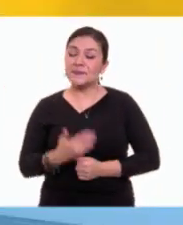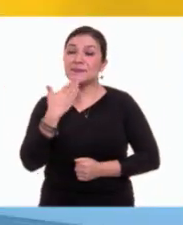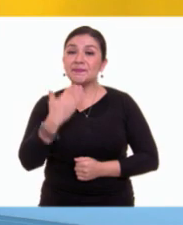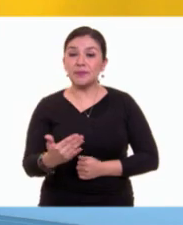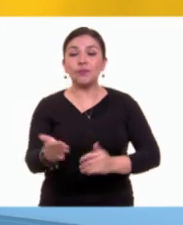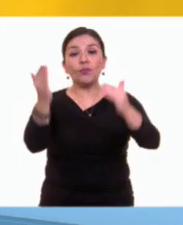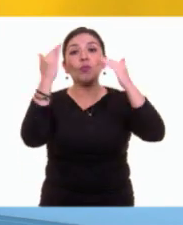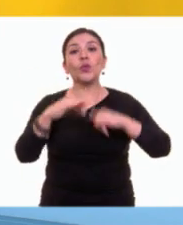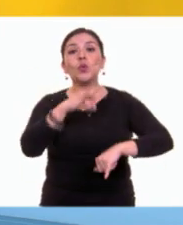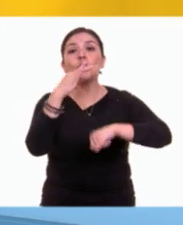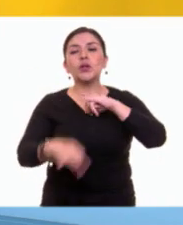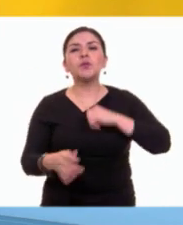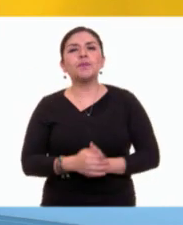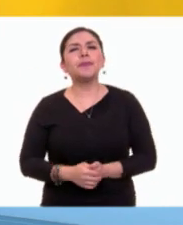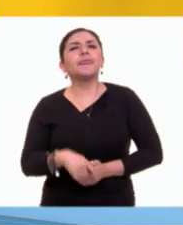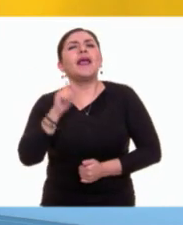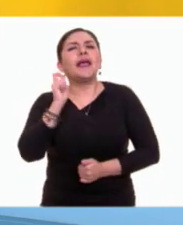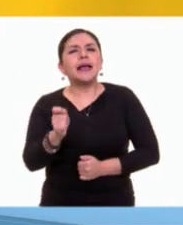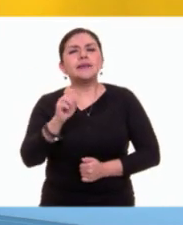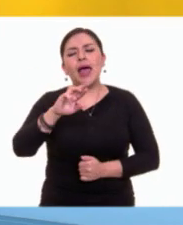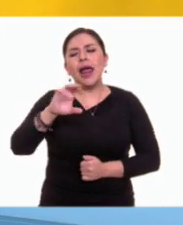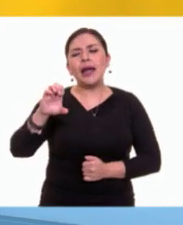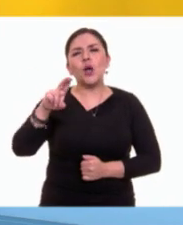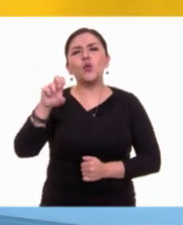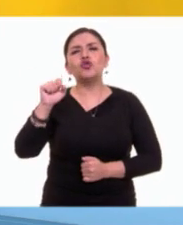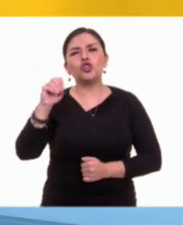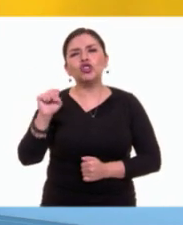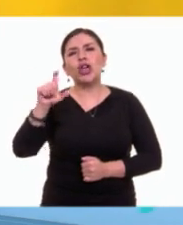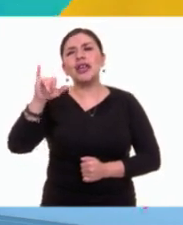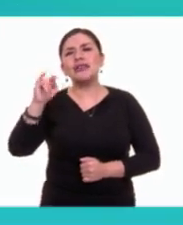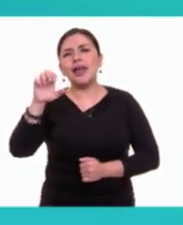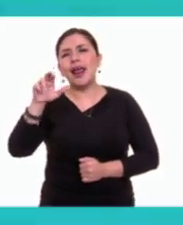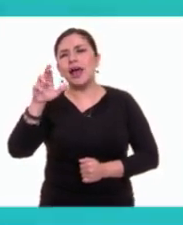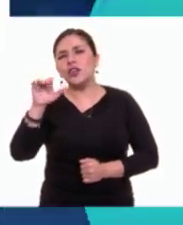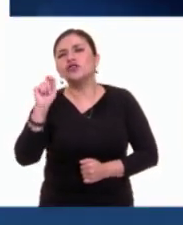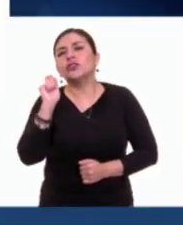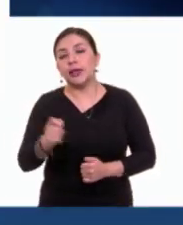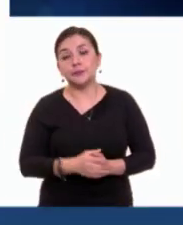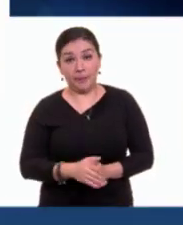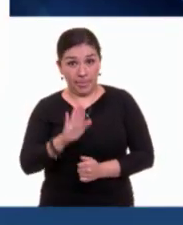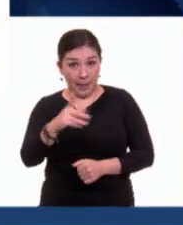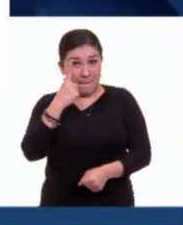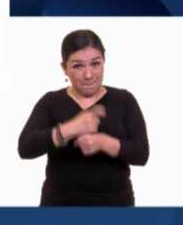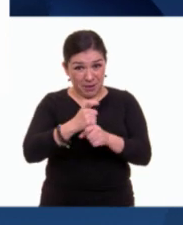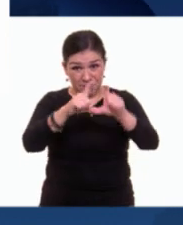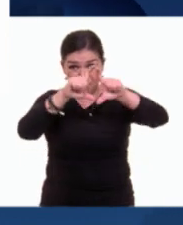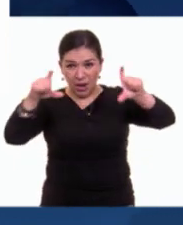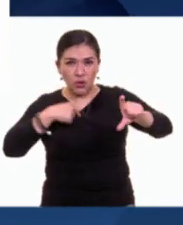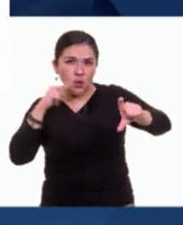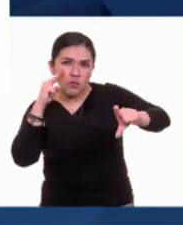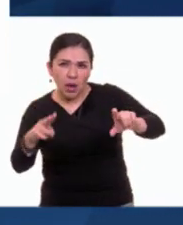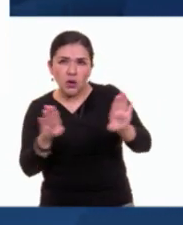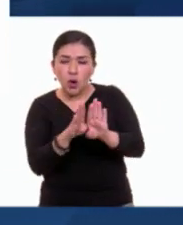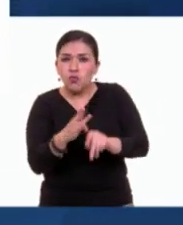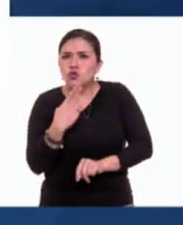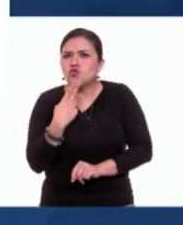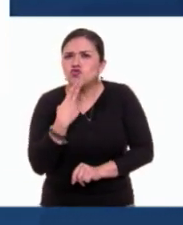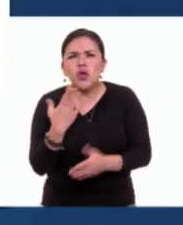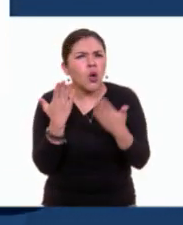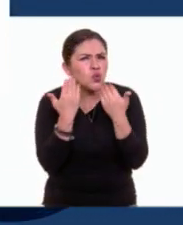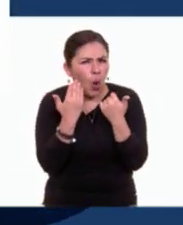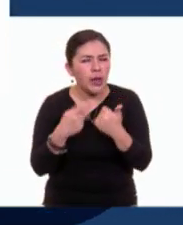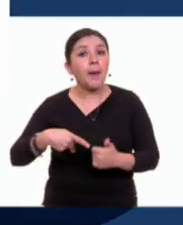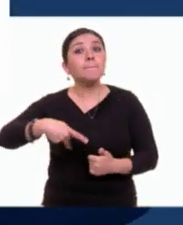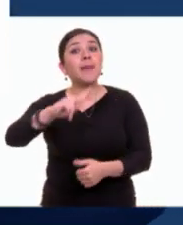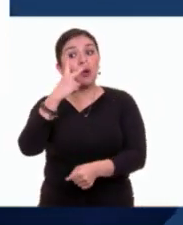Y por último, ¿qué hay sobre los recursos literarios que utilizo? En la primera mitad no noto que los utilice, aunque